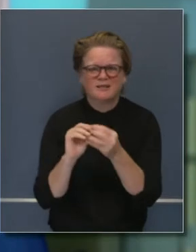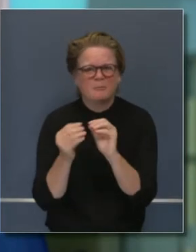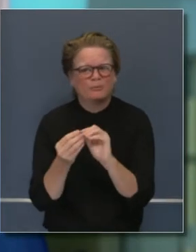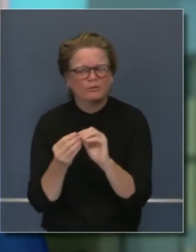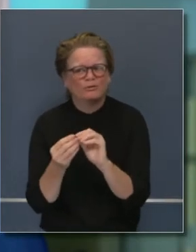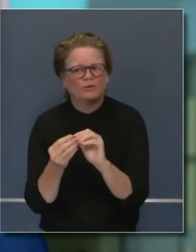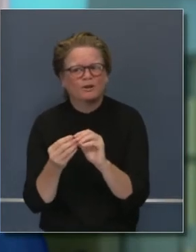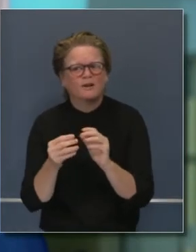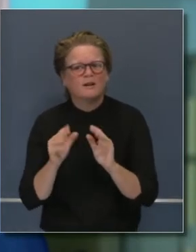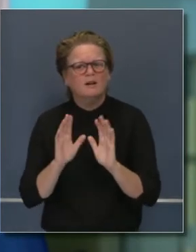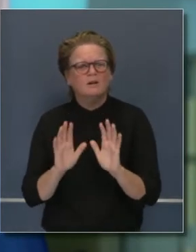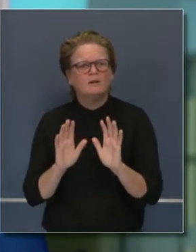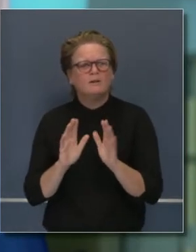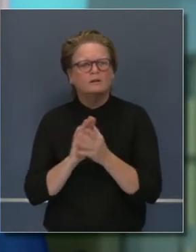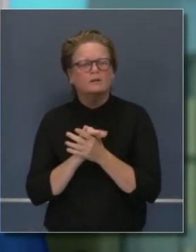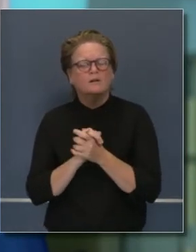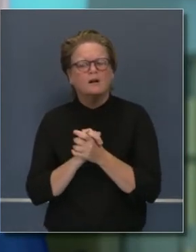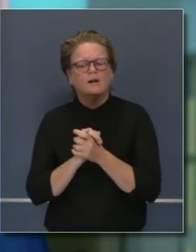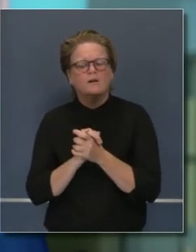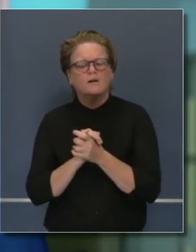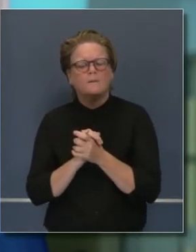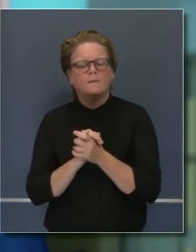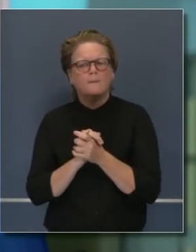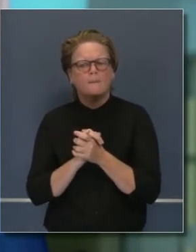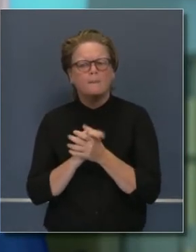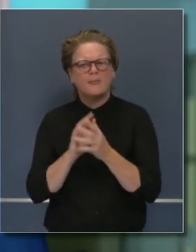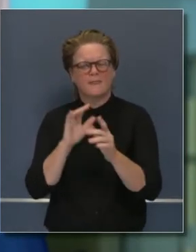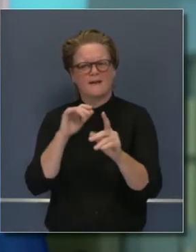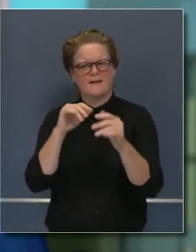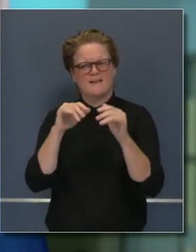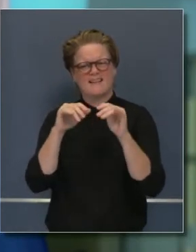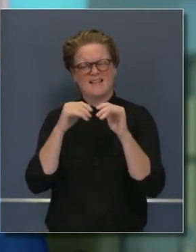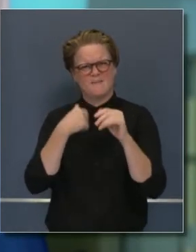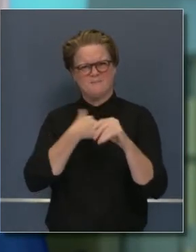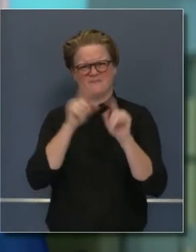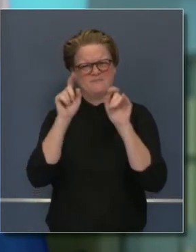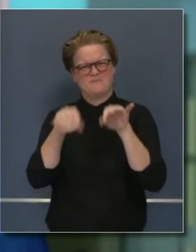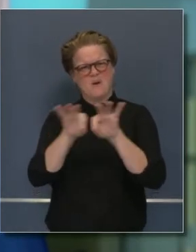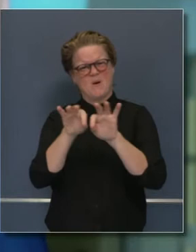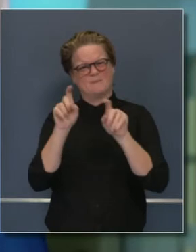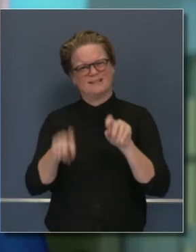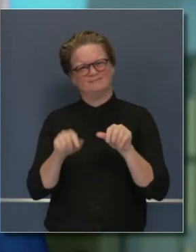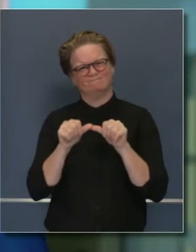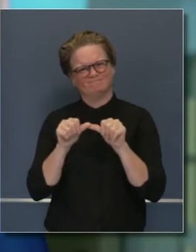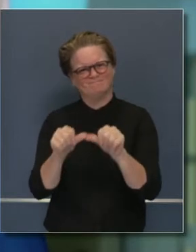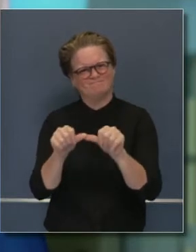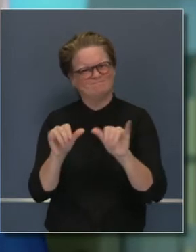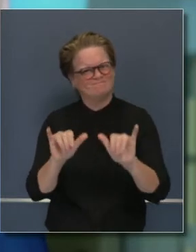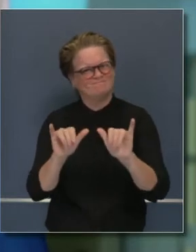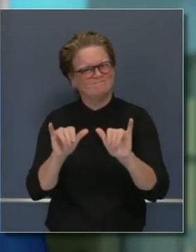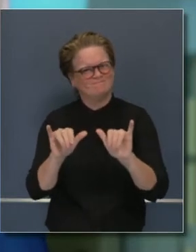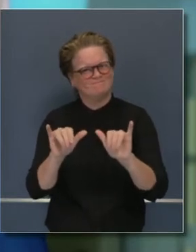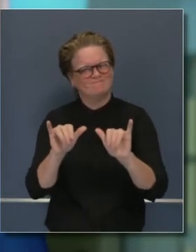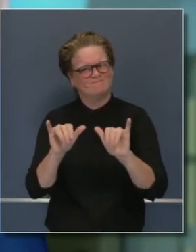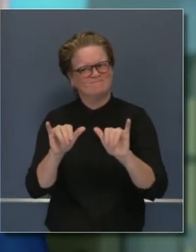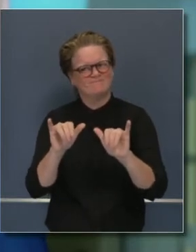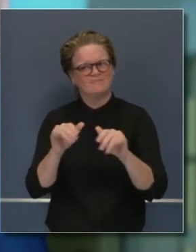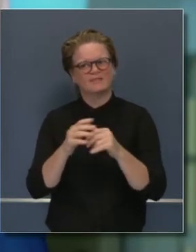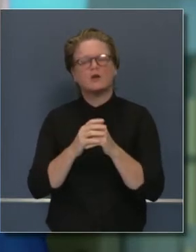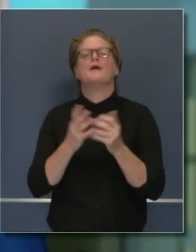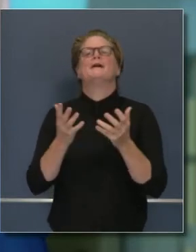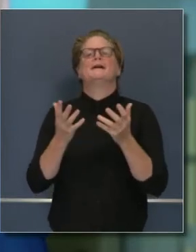Y estos esfuerzos nos van a ayudar en las semanas venideras. Aunque